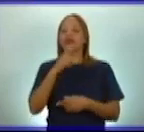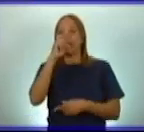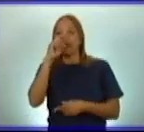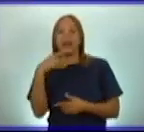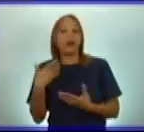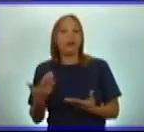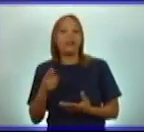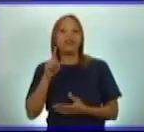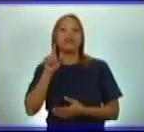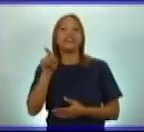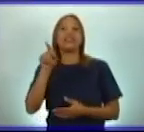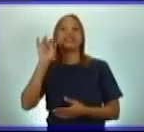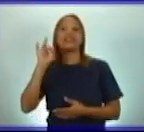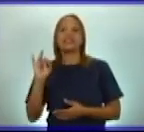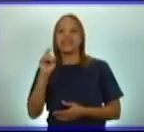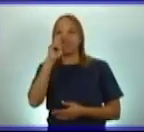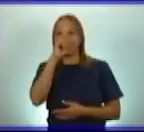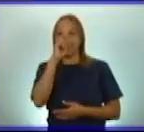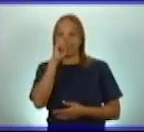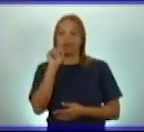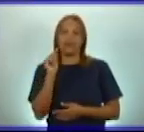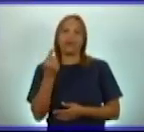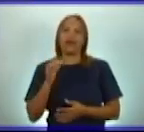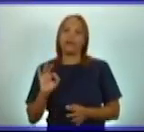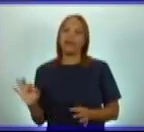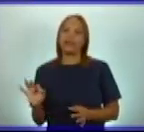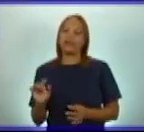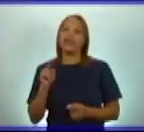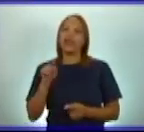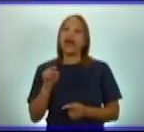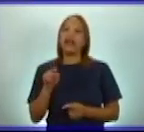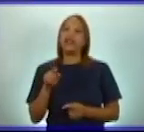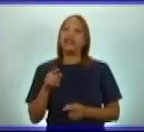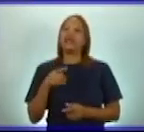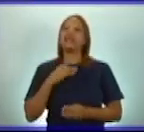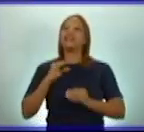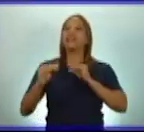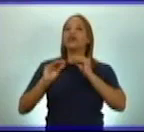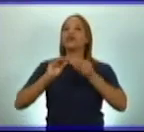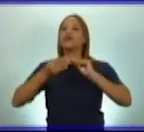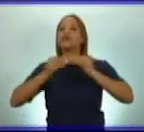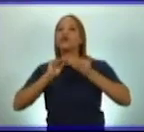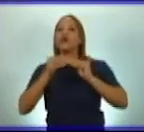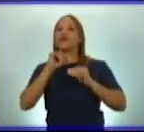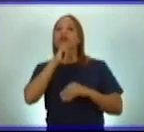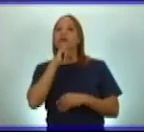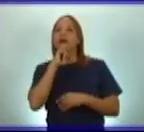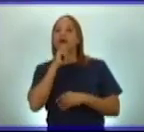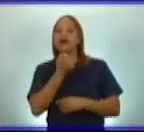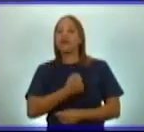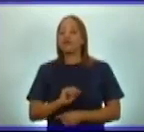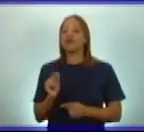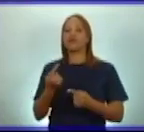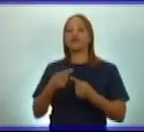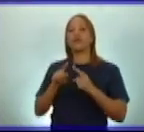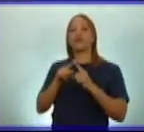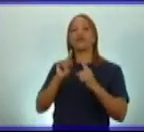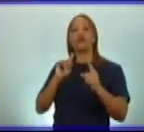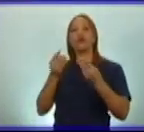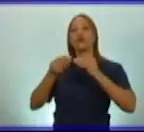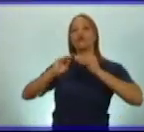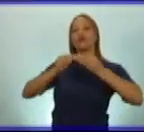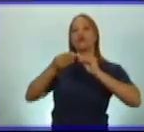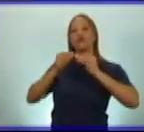Tiene como argumento principal la discusión de una madre con su hijo, ya que éste